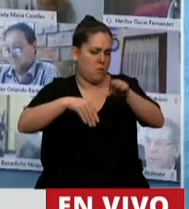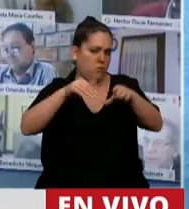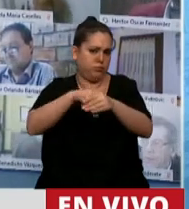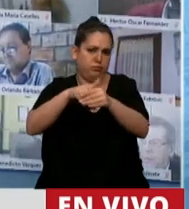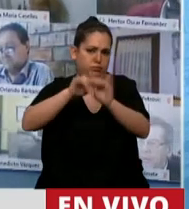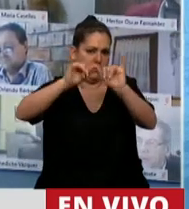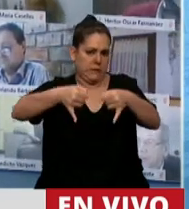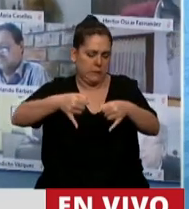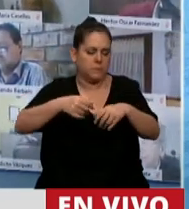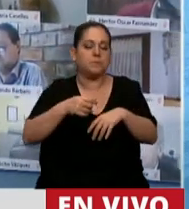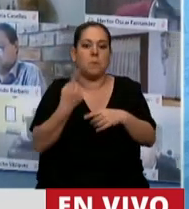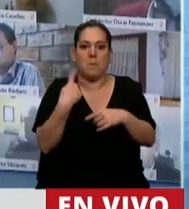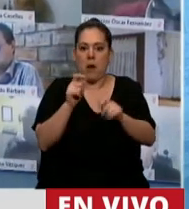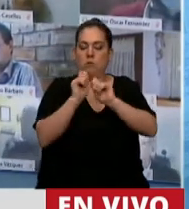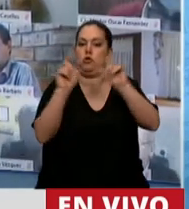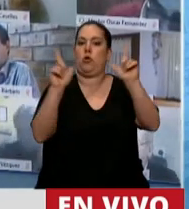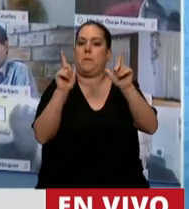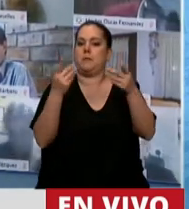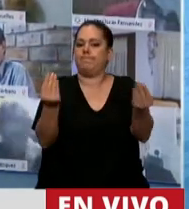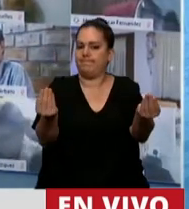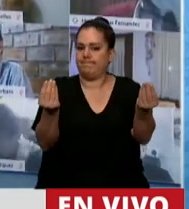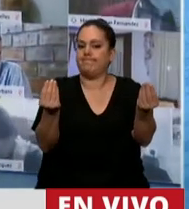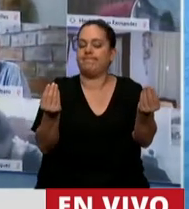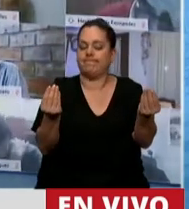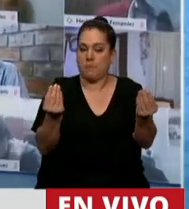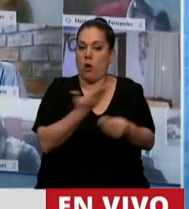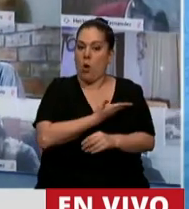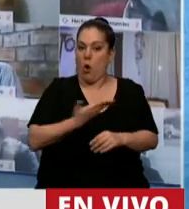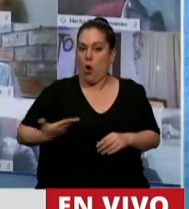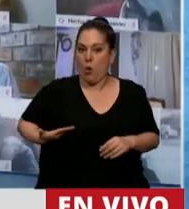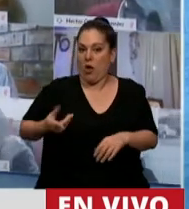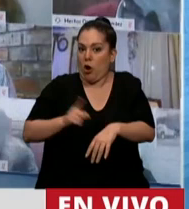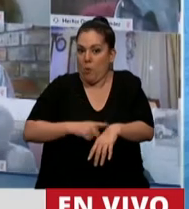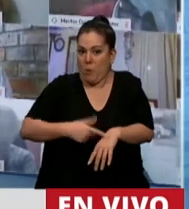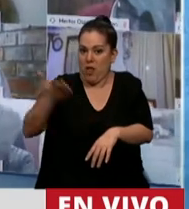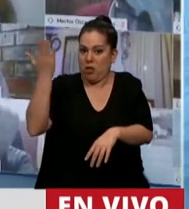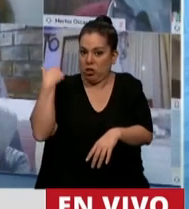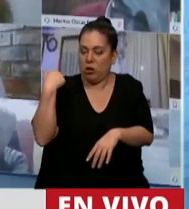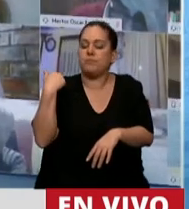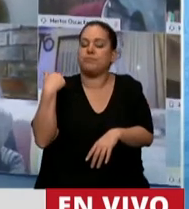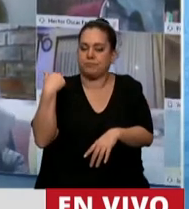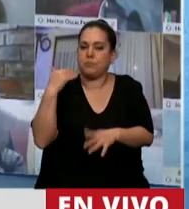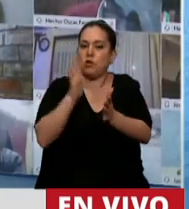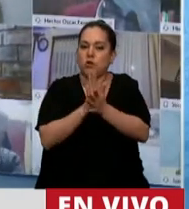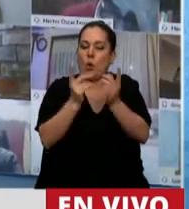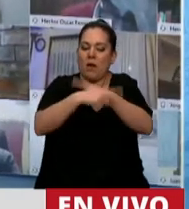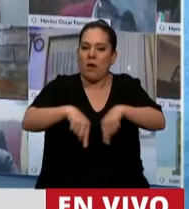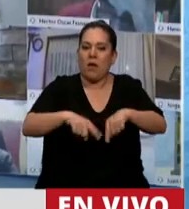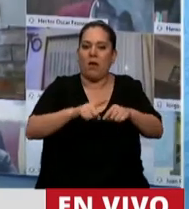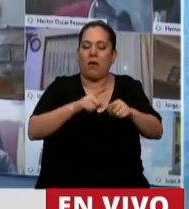realmente la sorpresa fue que el Gobierno Nacional, en el caso de la industria naval,